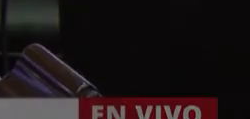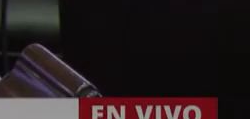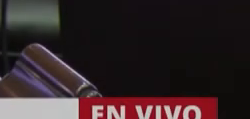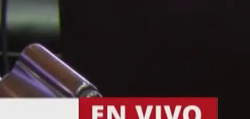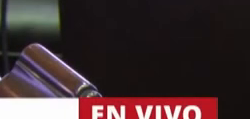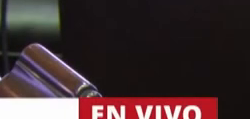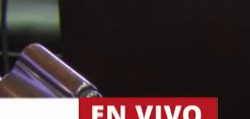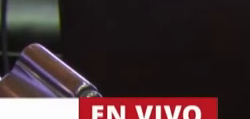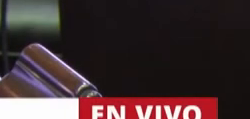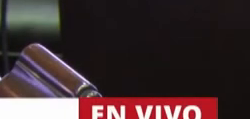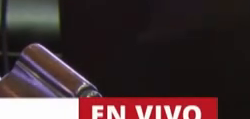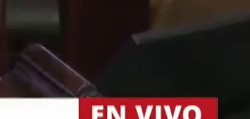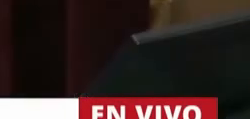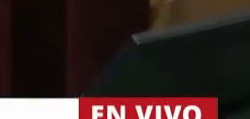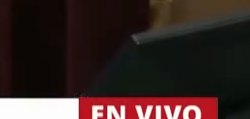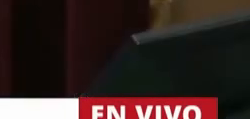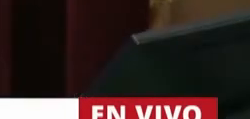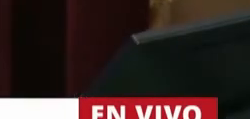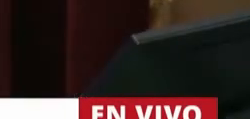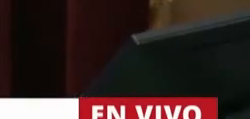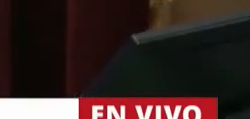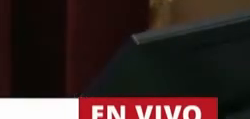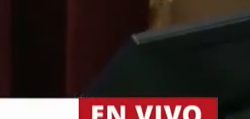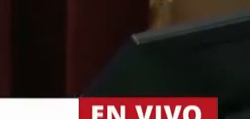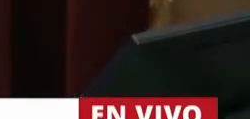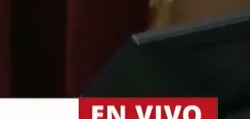Tiene la palabra el diputado Enrique Esteves.